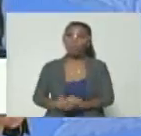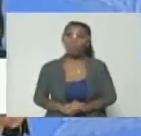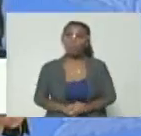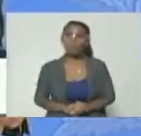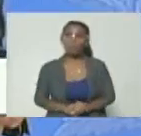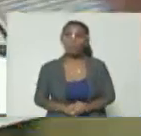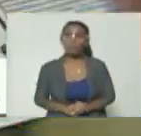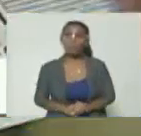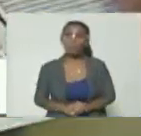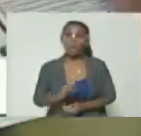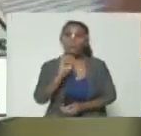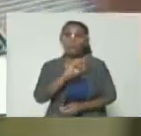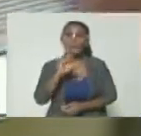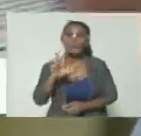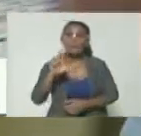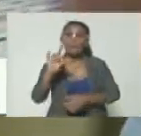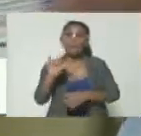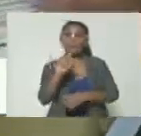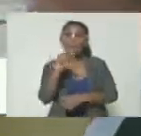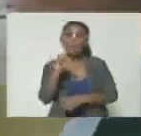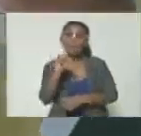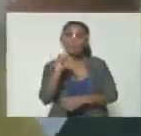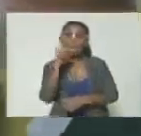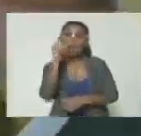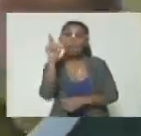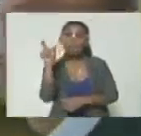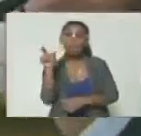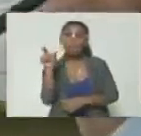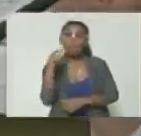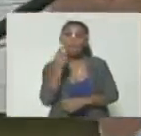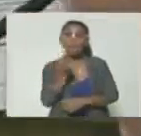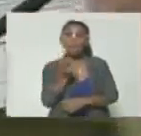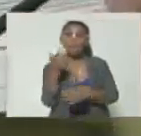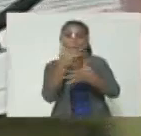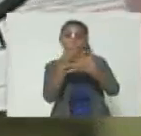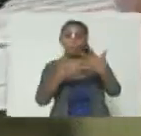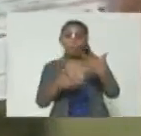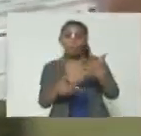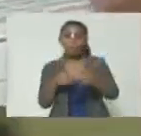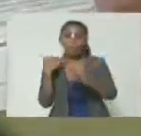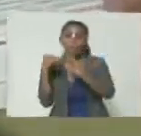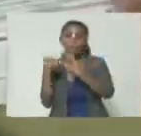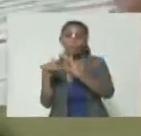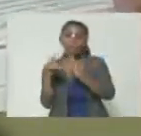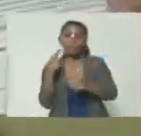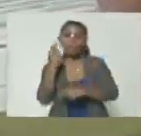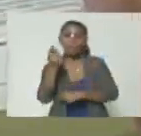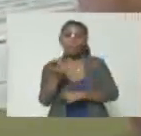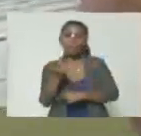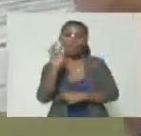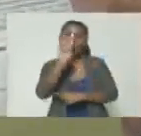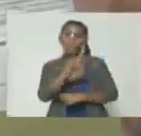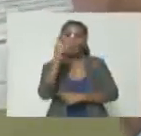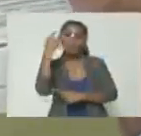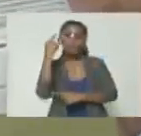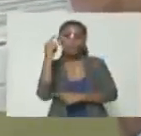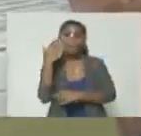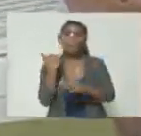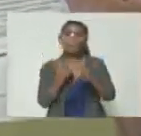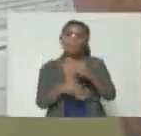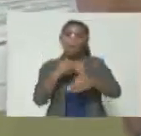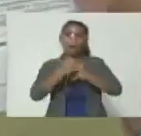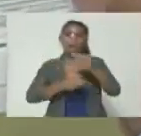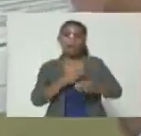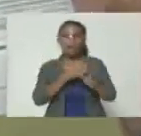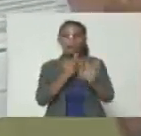el 23 de junio Juan Esteban González le escribe a Tarazona y le dice Javi hermano en dos días vamos a realizar